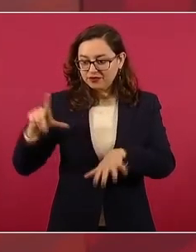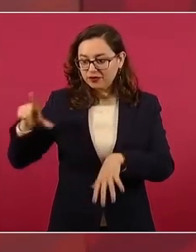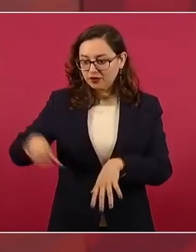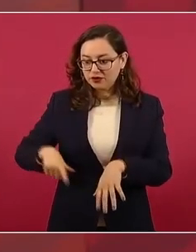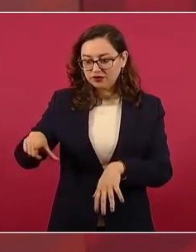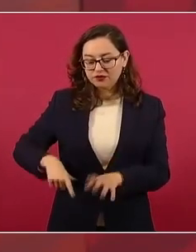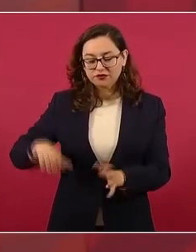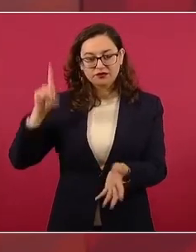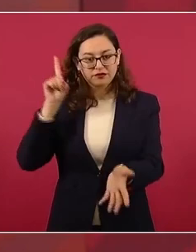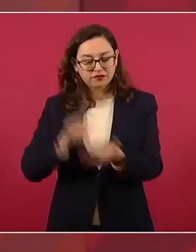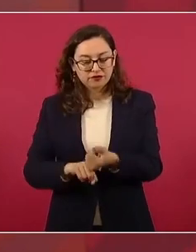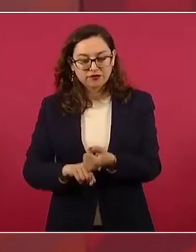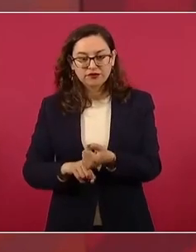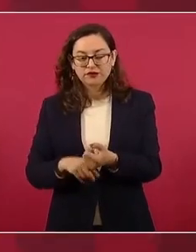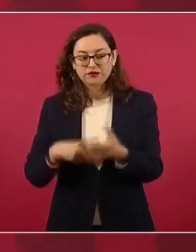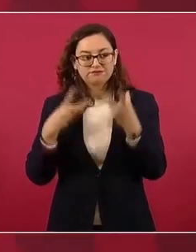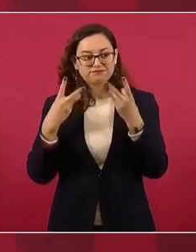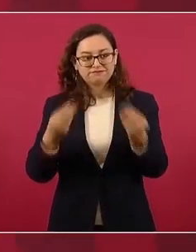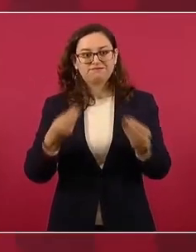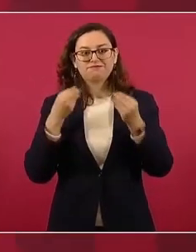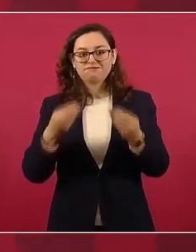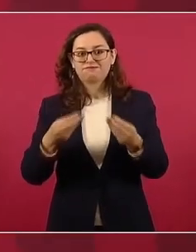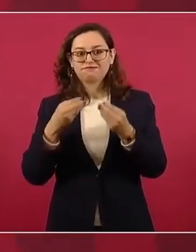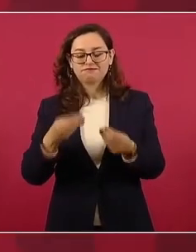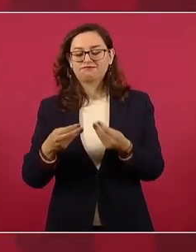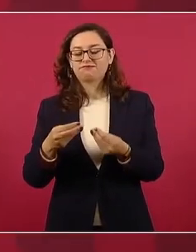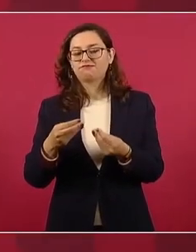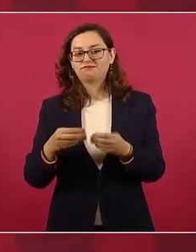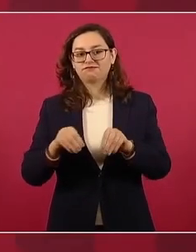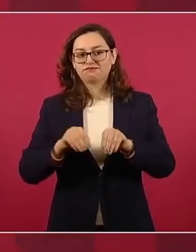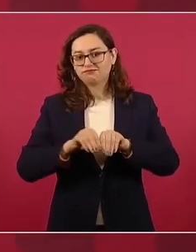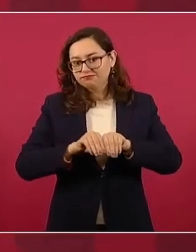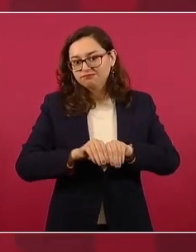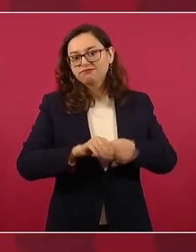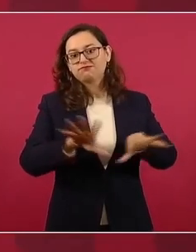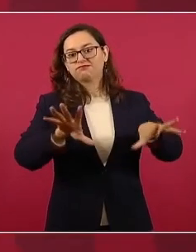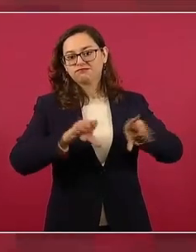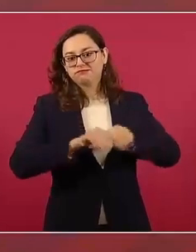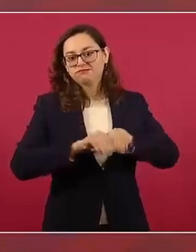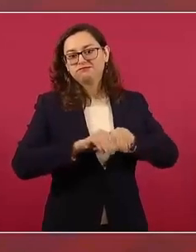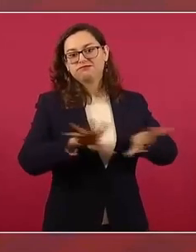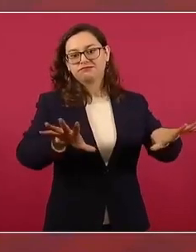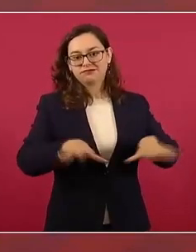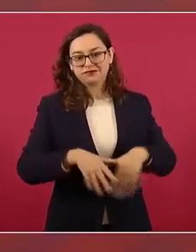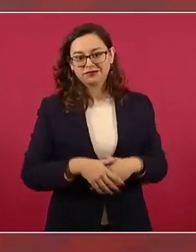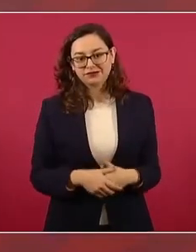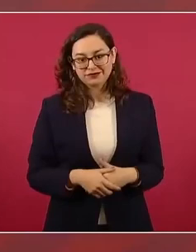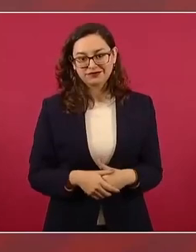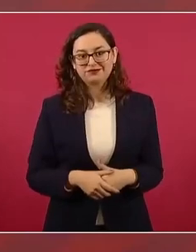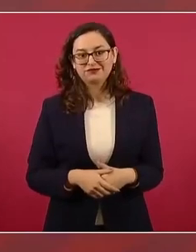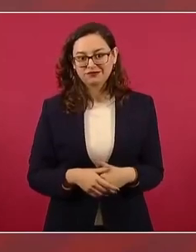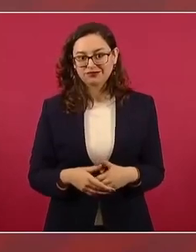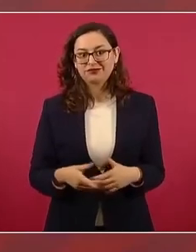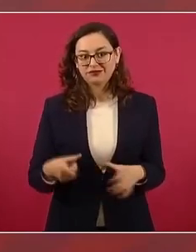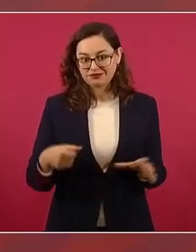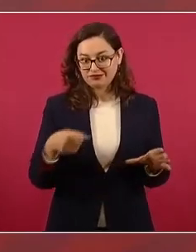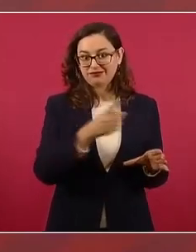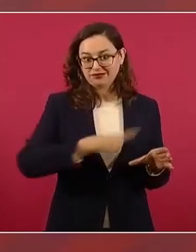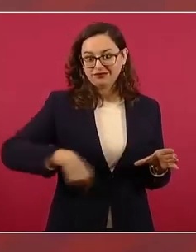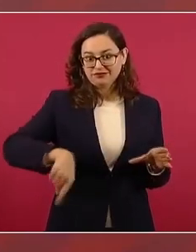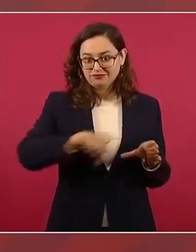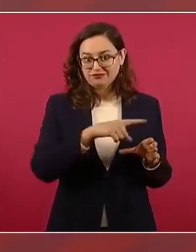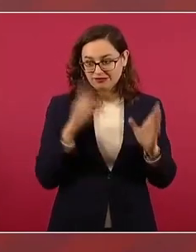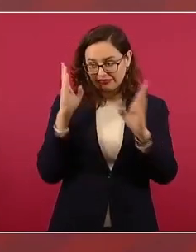sabían de que se iba a tomar un acuerdo la vez anterior